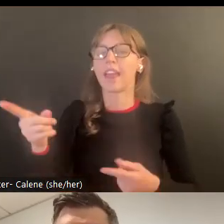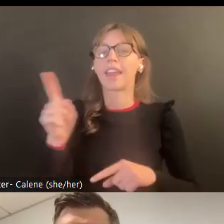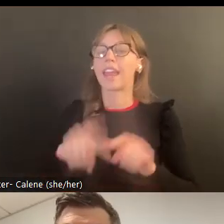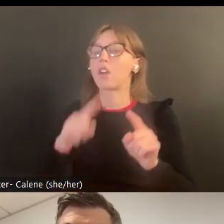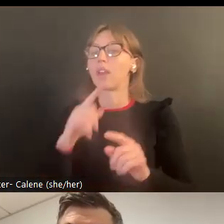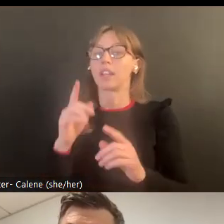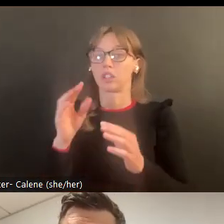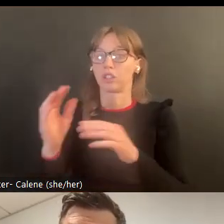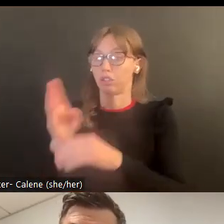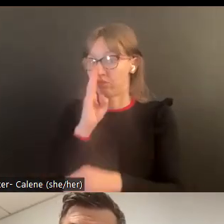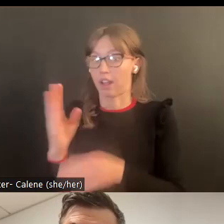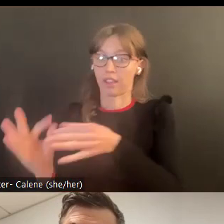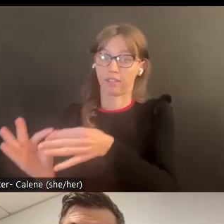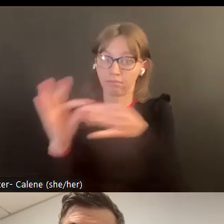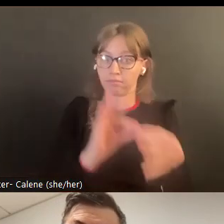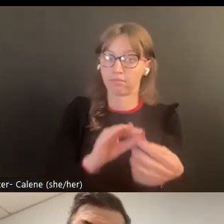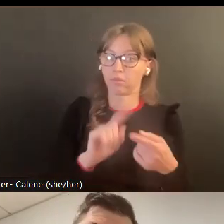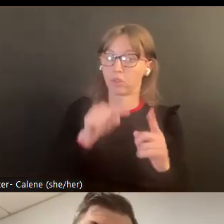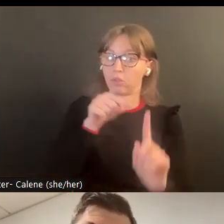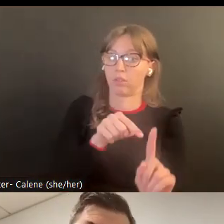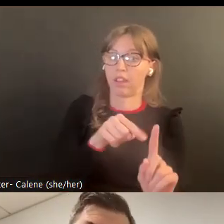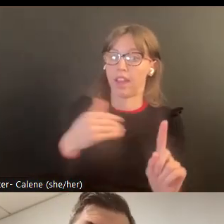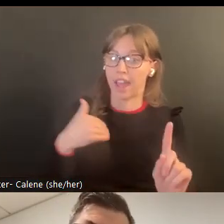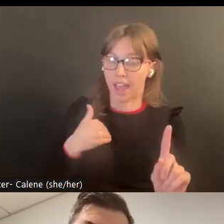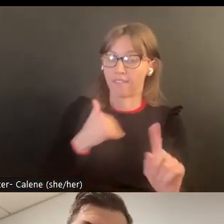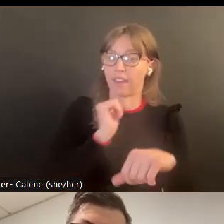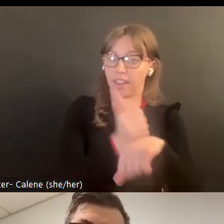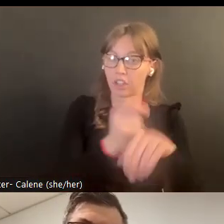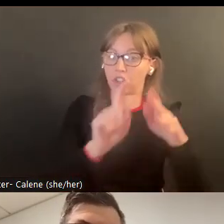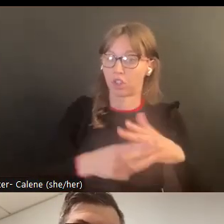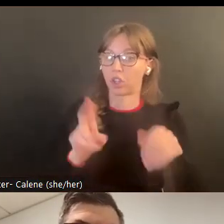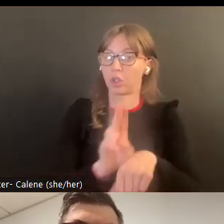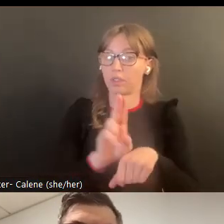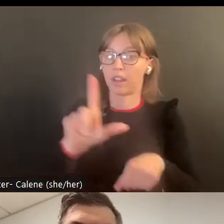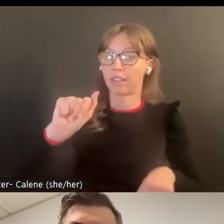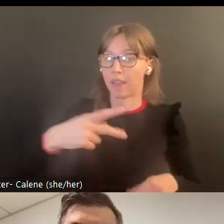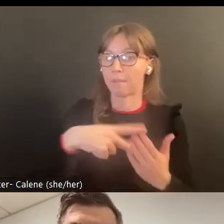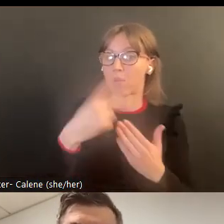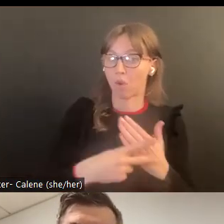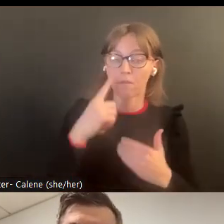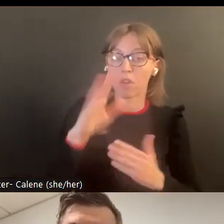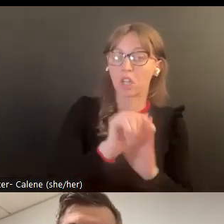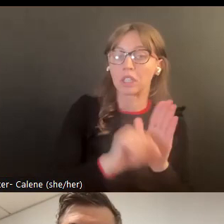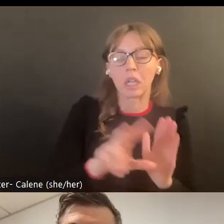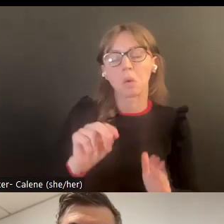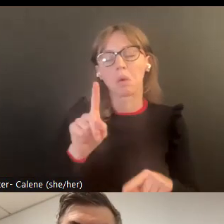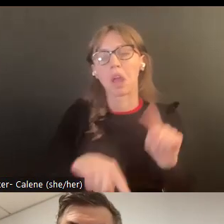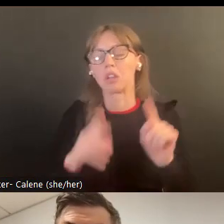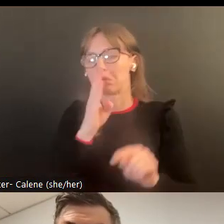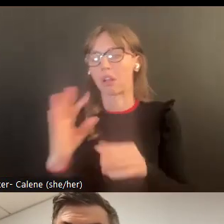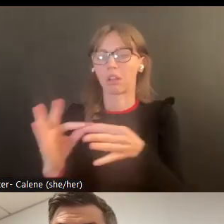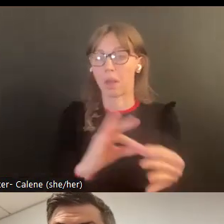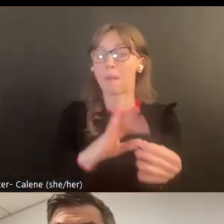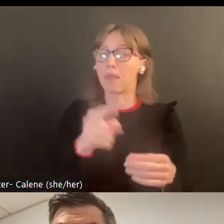sería la violencia doméstica. Ahora, no pueden atribuir eso directamente a lo que sería implementación del programa LAB en su